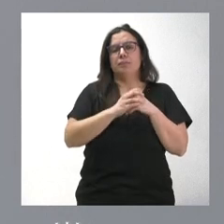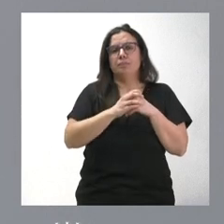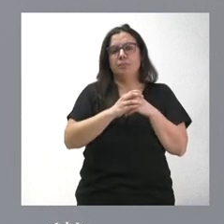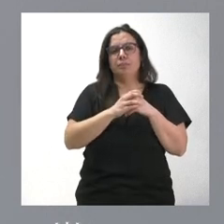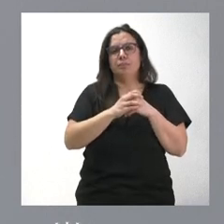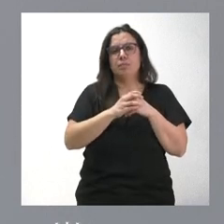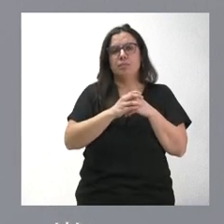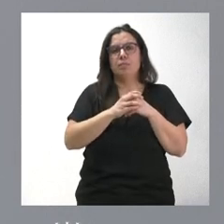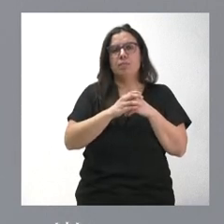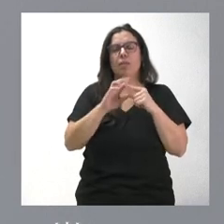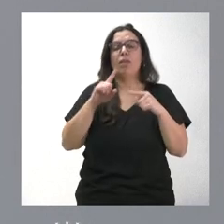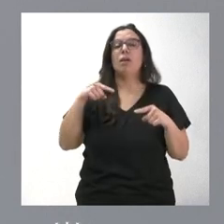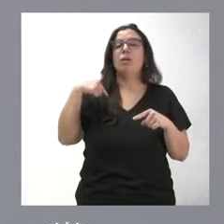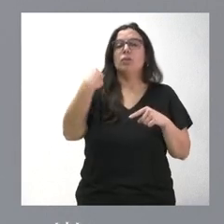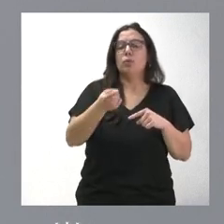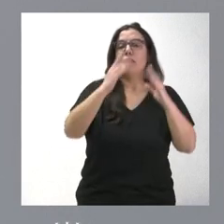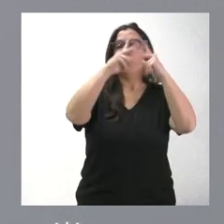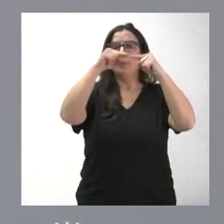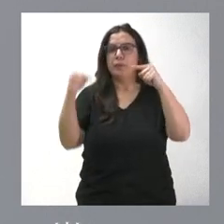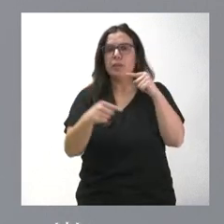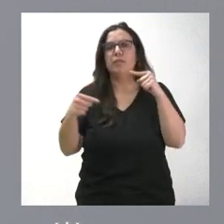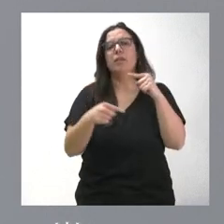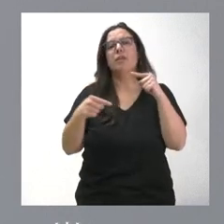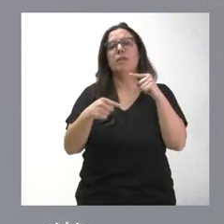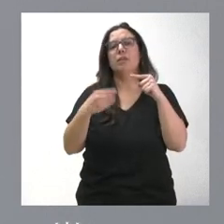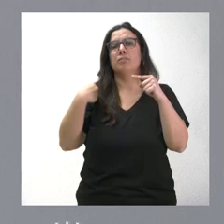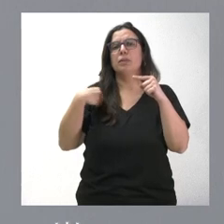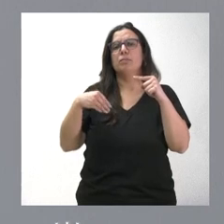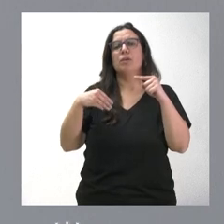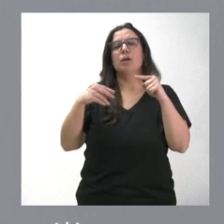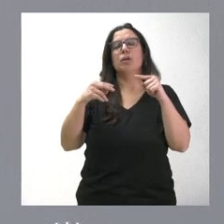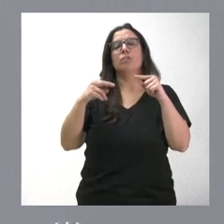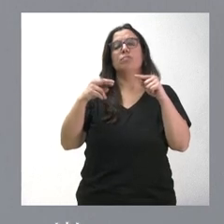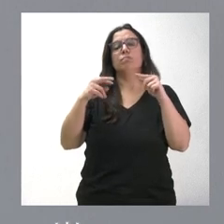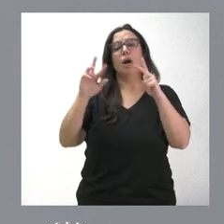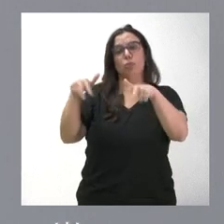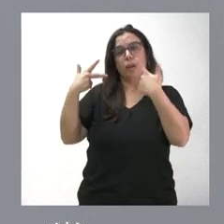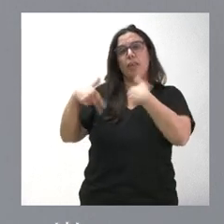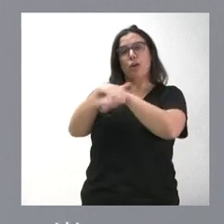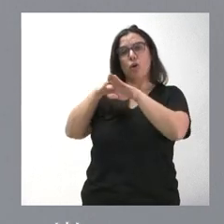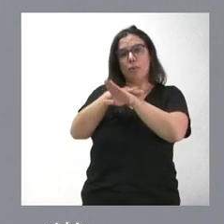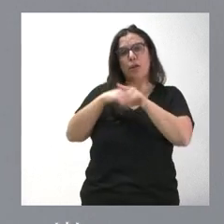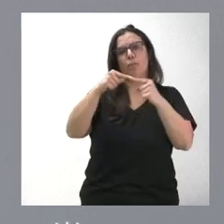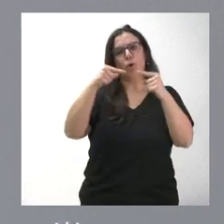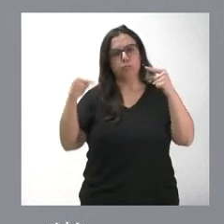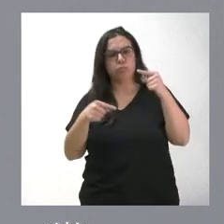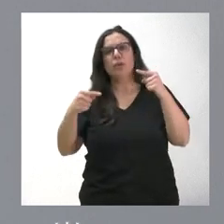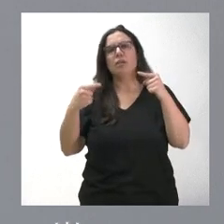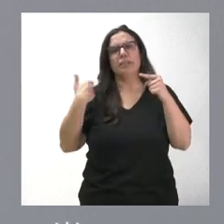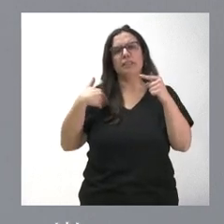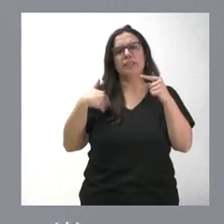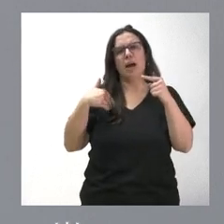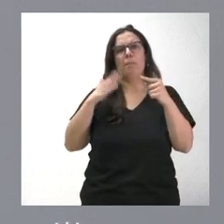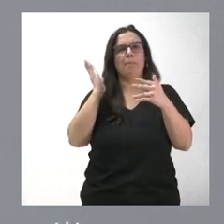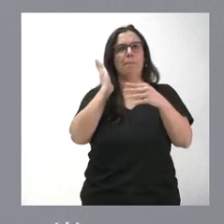del año 2022, se nos autorizó por parte del Gobierno a financiar este exceso de déficit. Lo hicimos parcialmente ya en una ocasión y lo hacemos